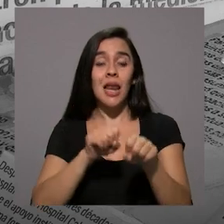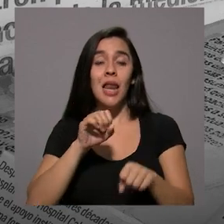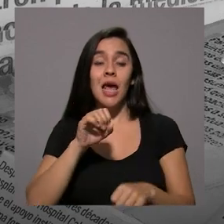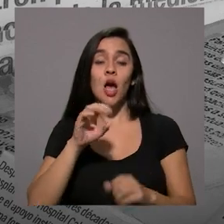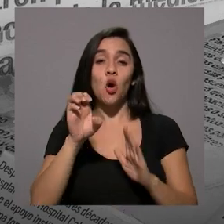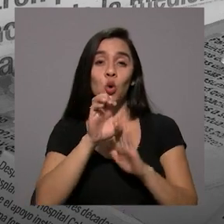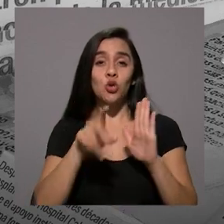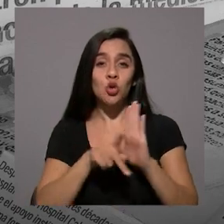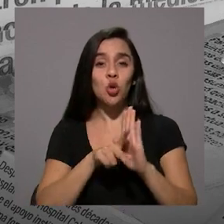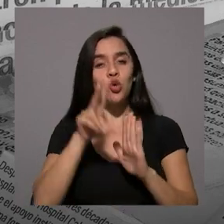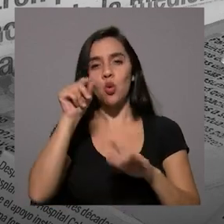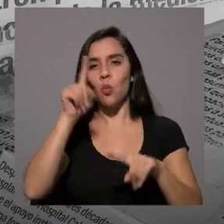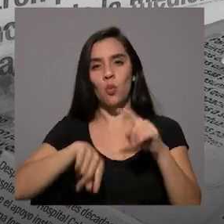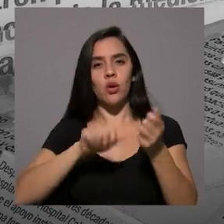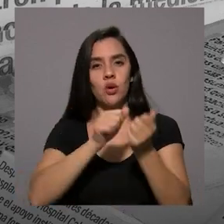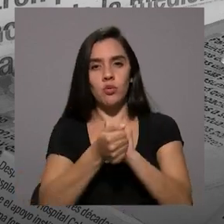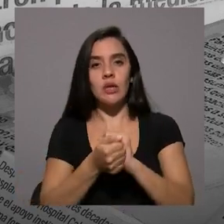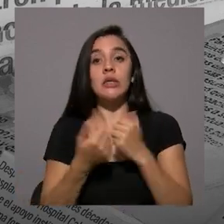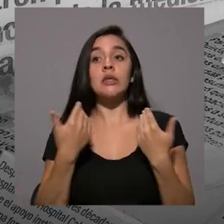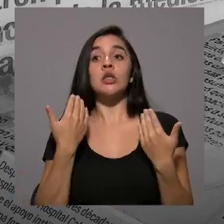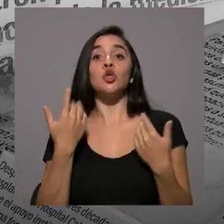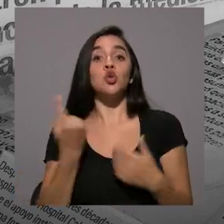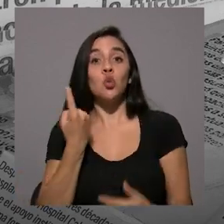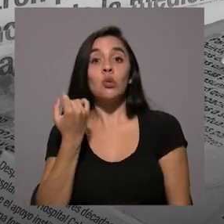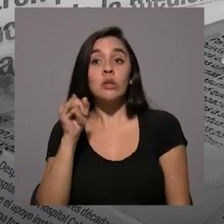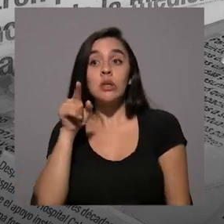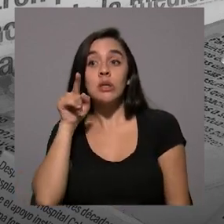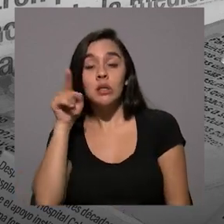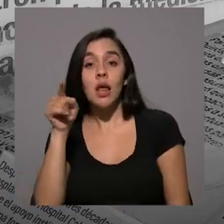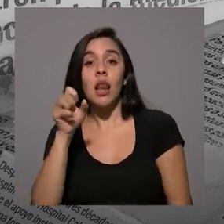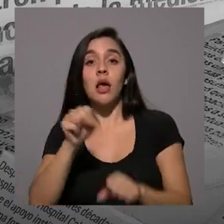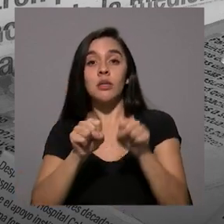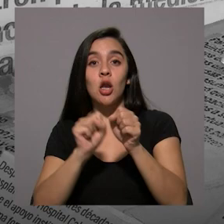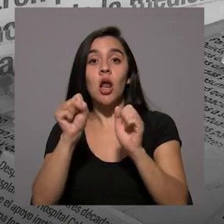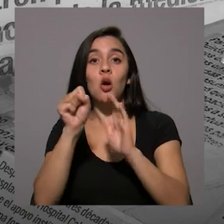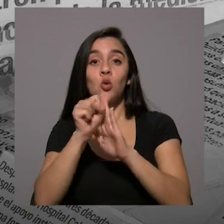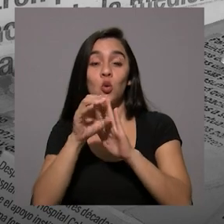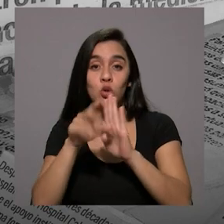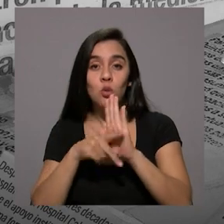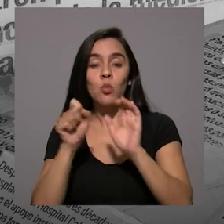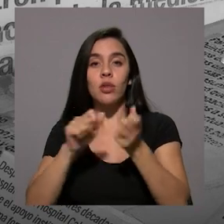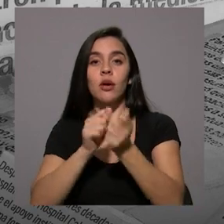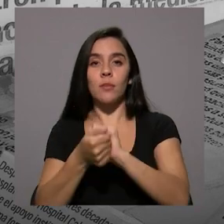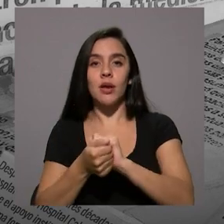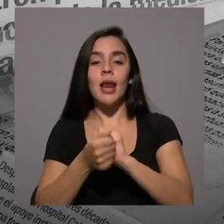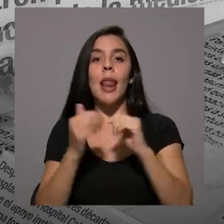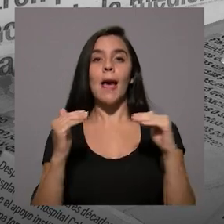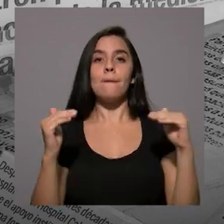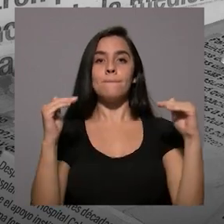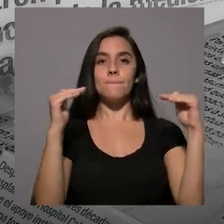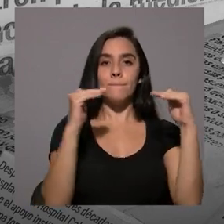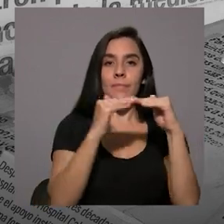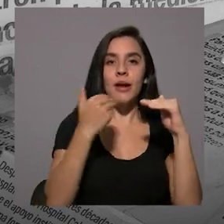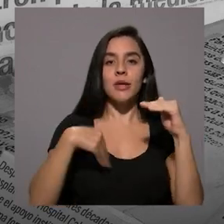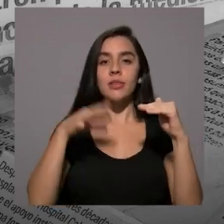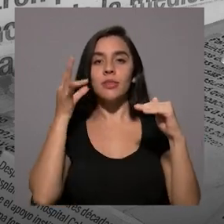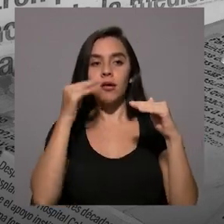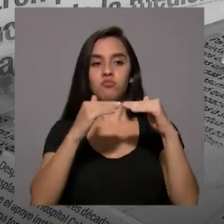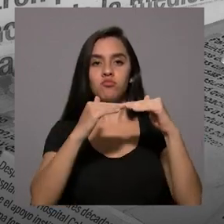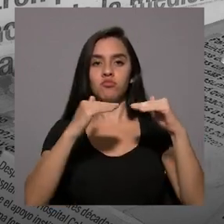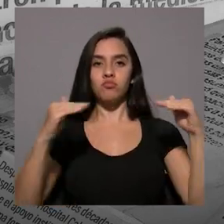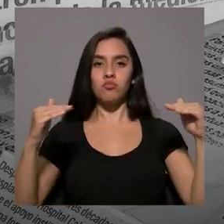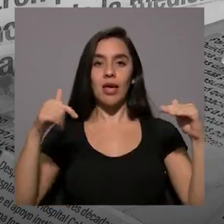constitucional no se puede modificar a menos que la misma sala constitucional lo disponga. La paridad en su dimensión vertical y horizontal. En los